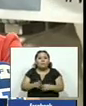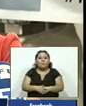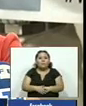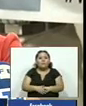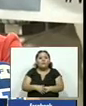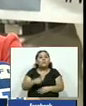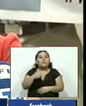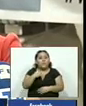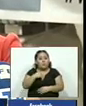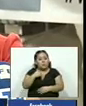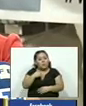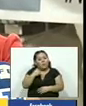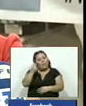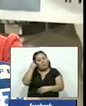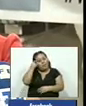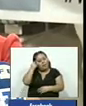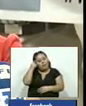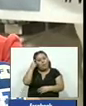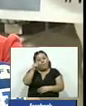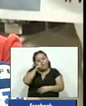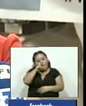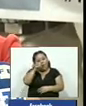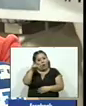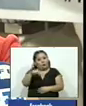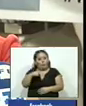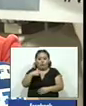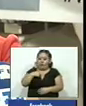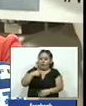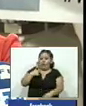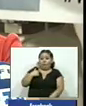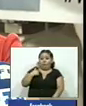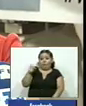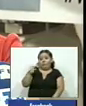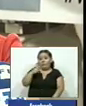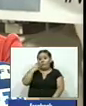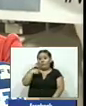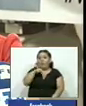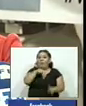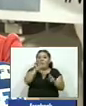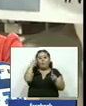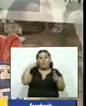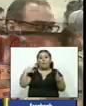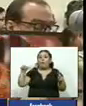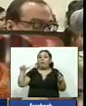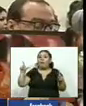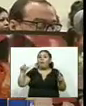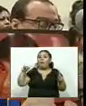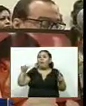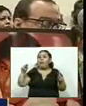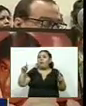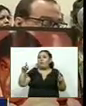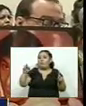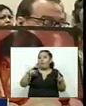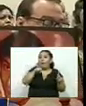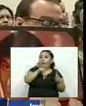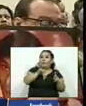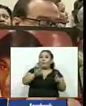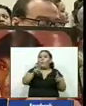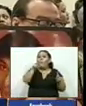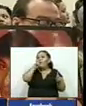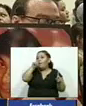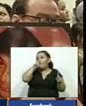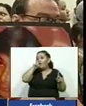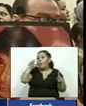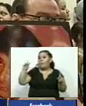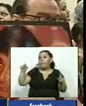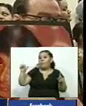espero que mi papá esté orgulloso de mí ella es Alejandra Aquino hija de Mauricio Aquino quien